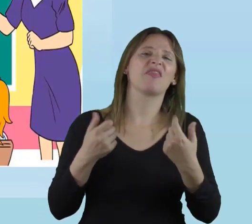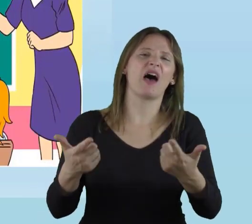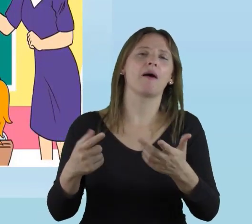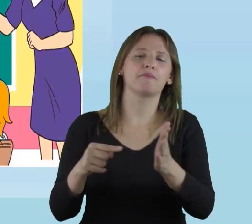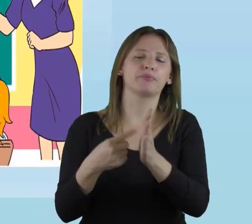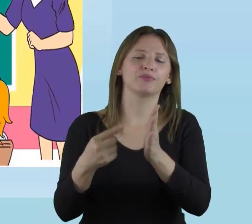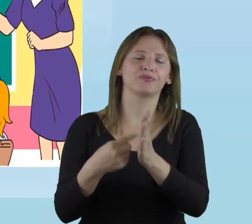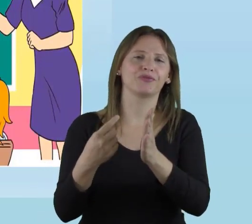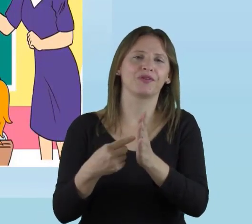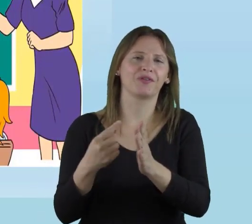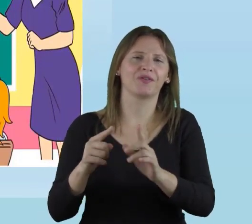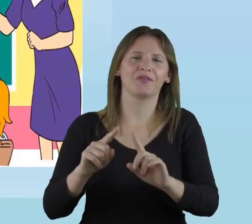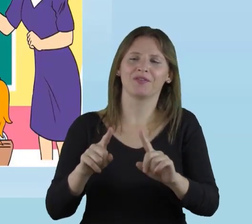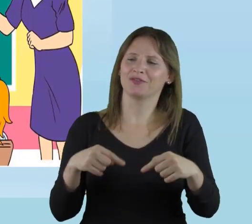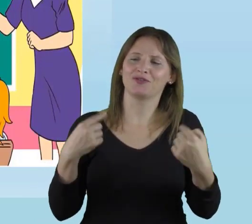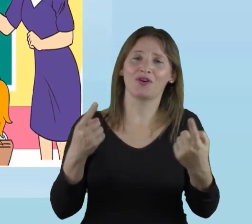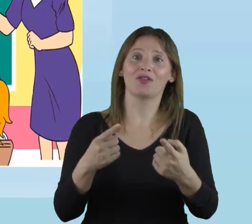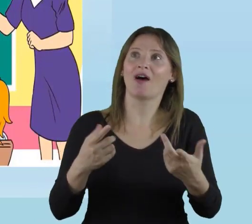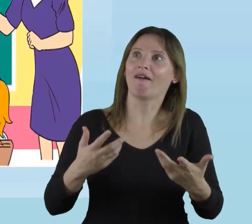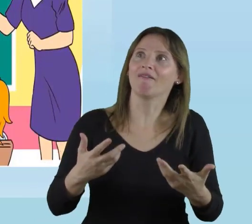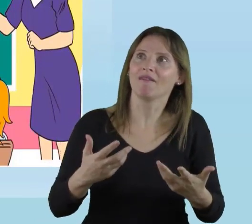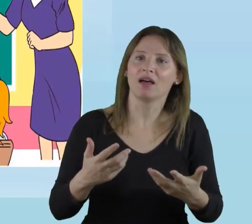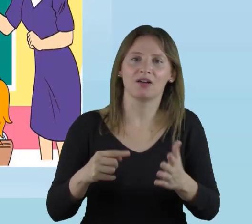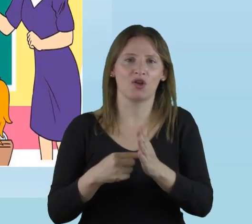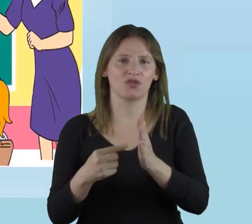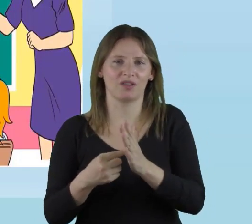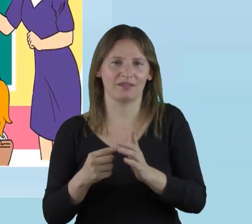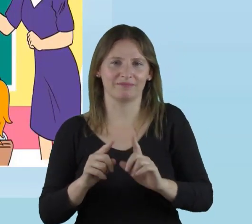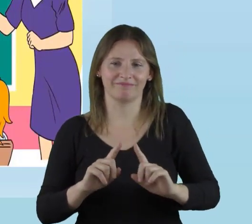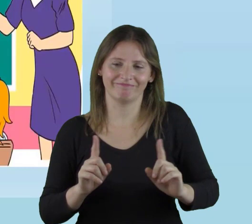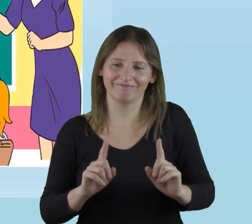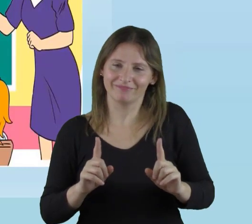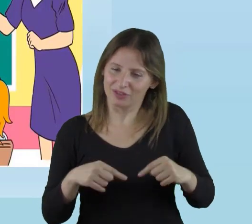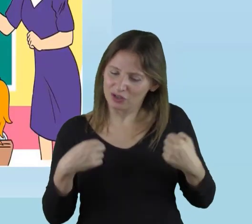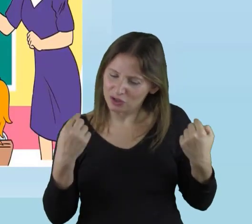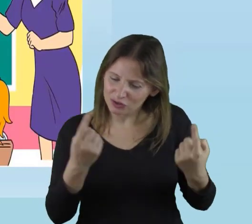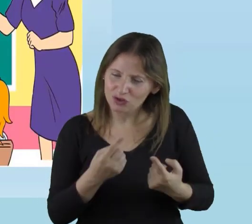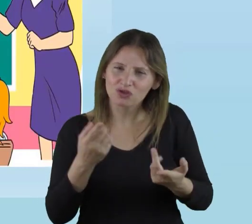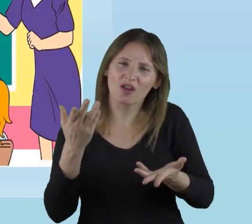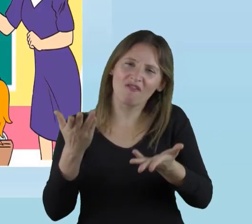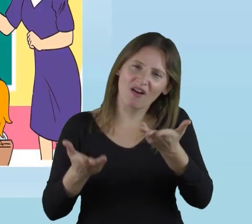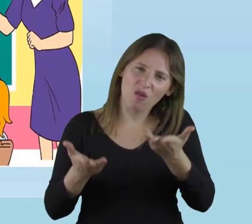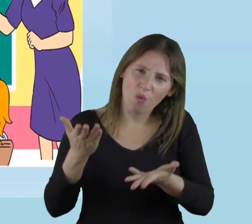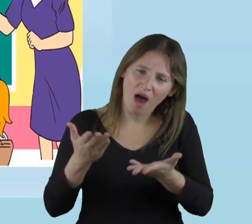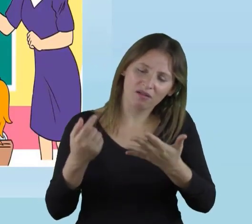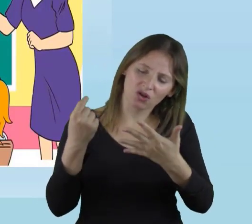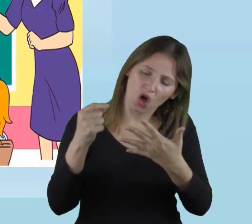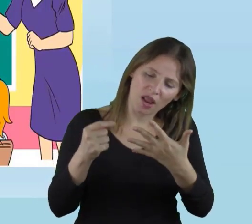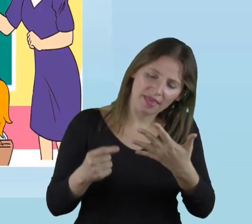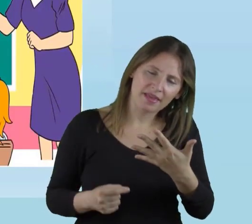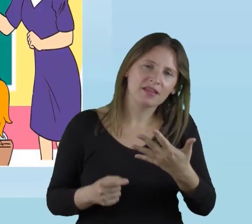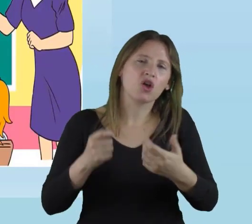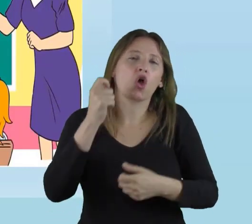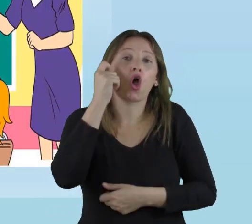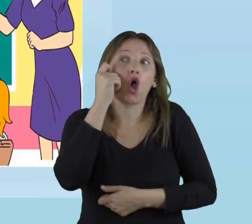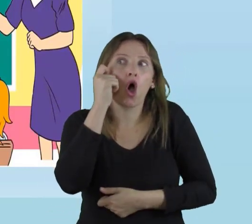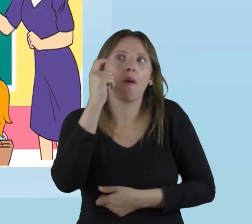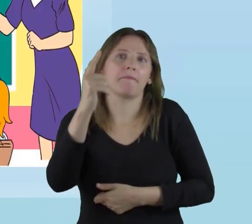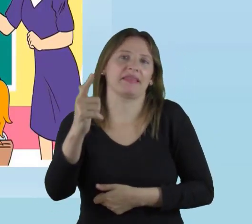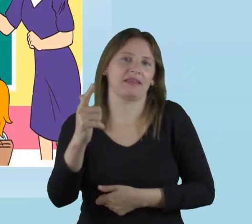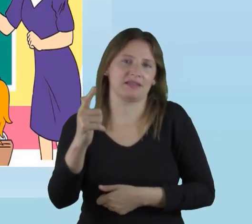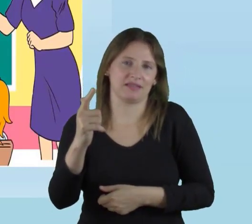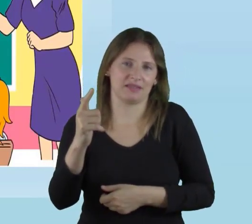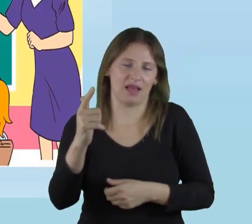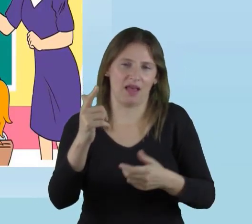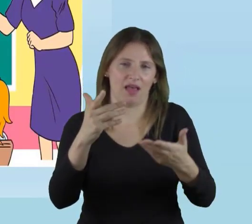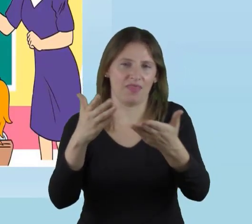Se les califica con una nota y todos están ahí por la nota. Y lo que nosotros debemos evaluar son